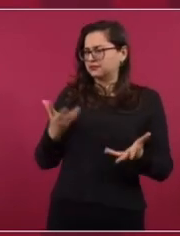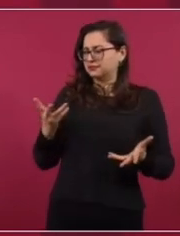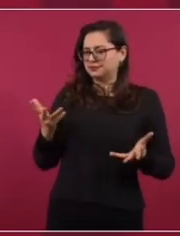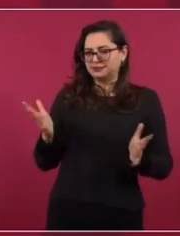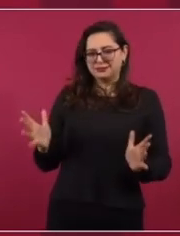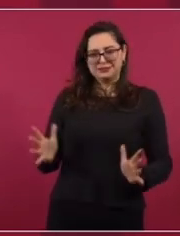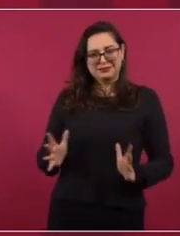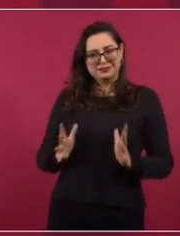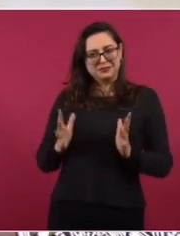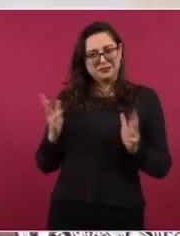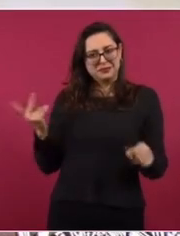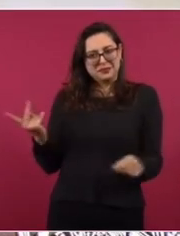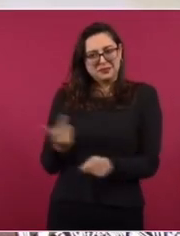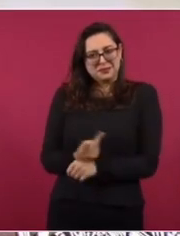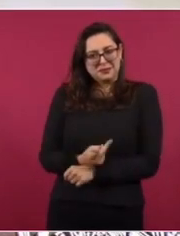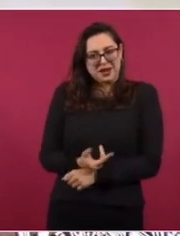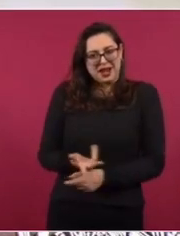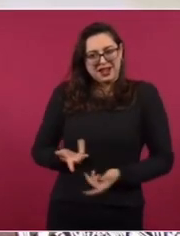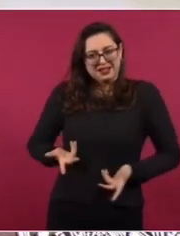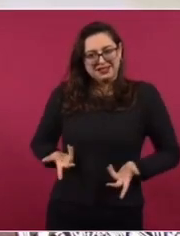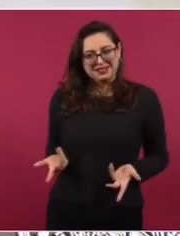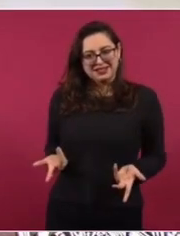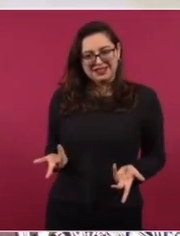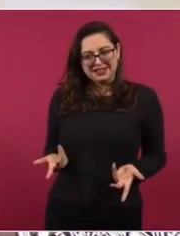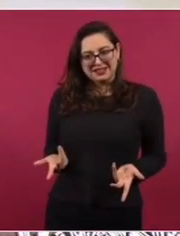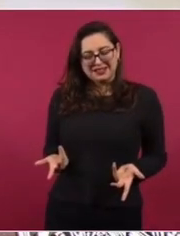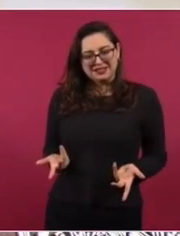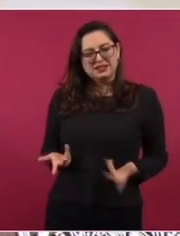en política exterior y en política.